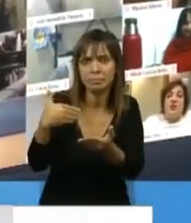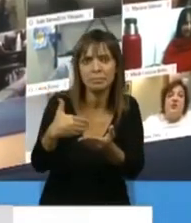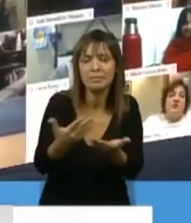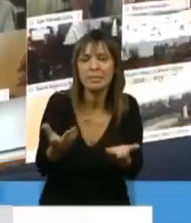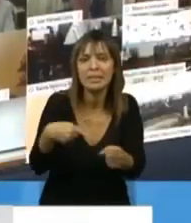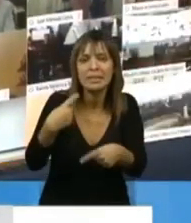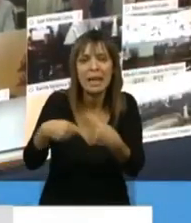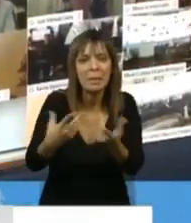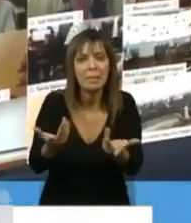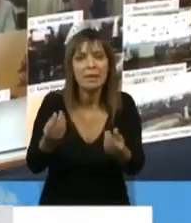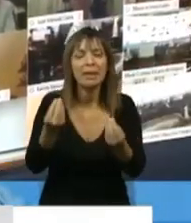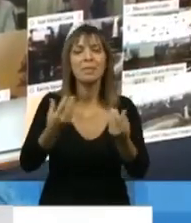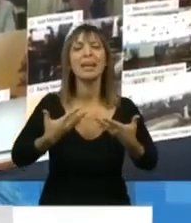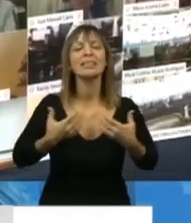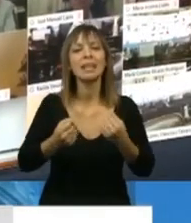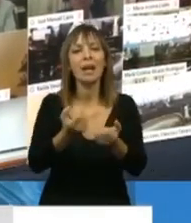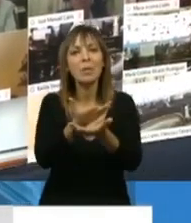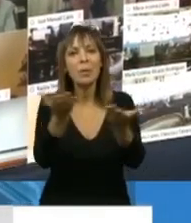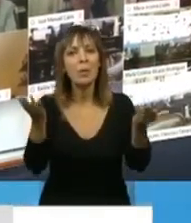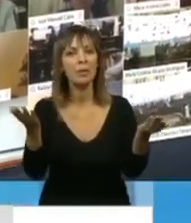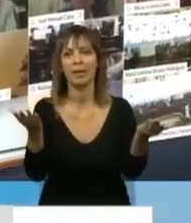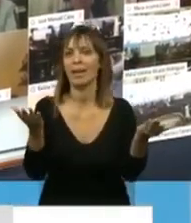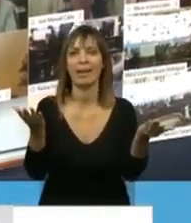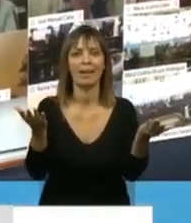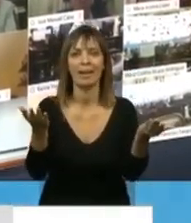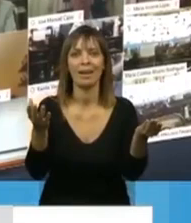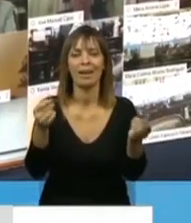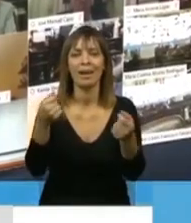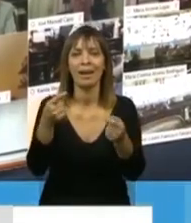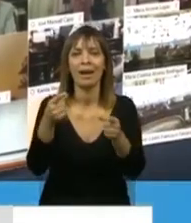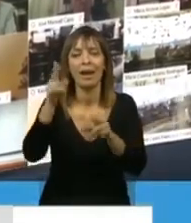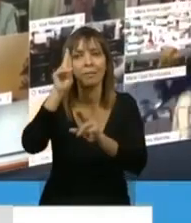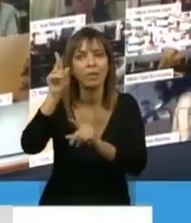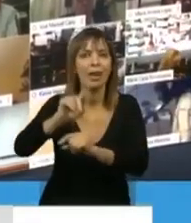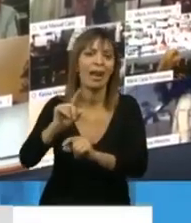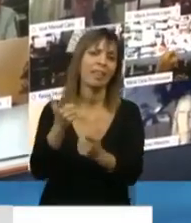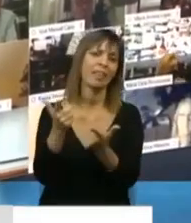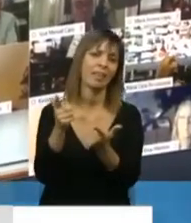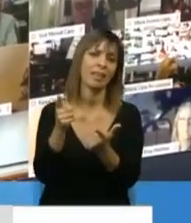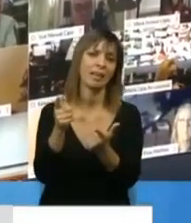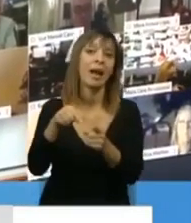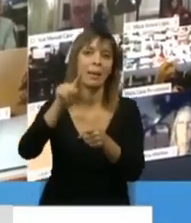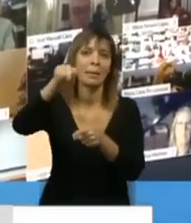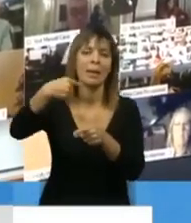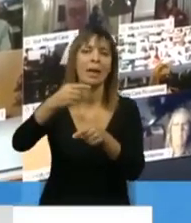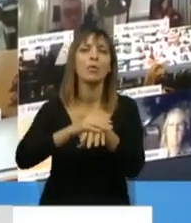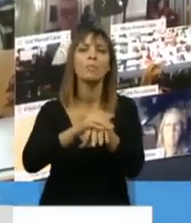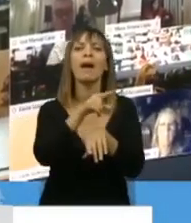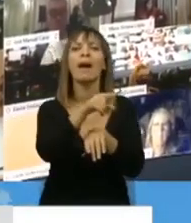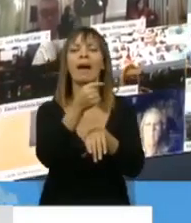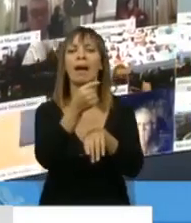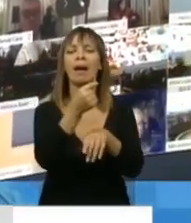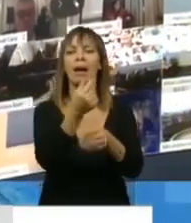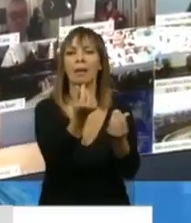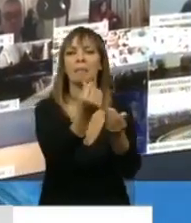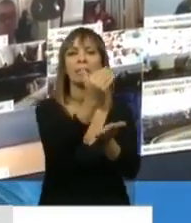la salud pública no se respeta ningún protocolo, resultado del desfinanciamiento y los ajustes sistemáticos de